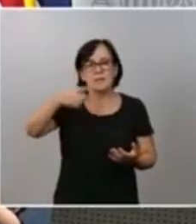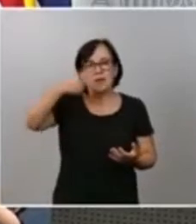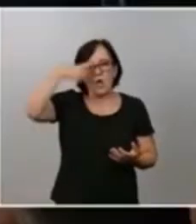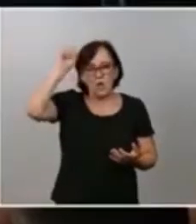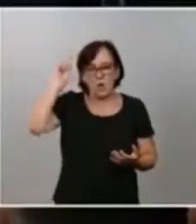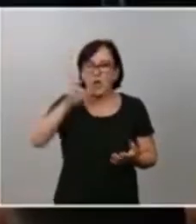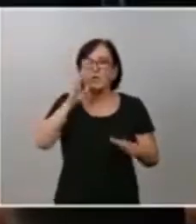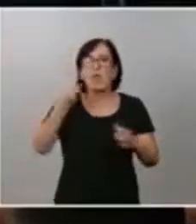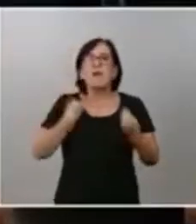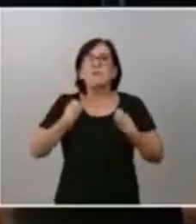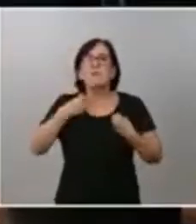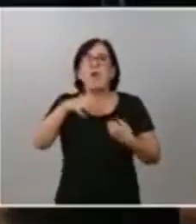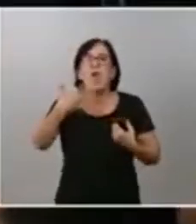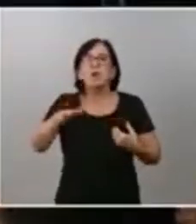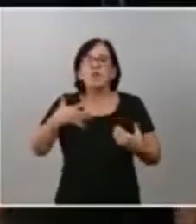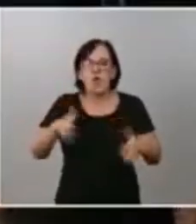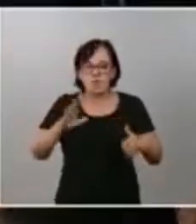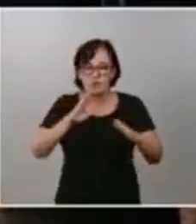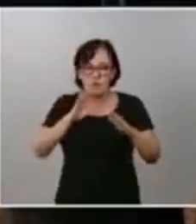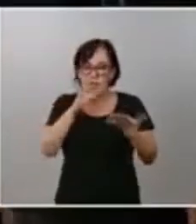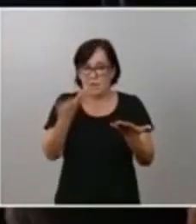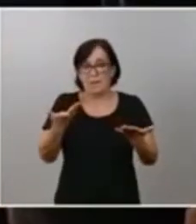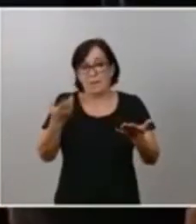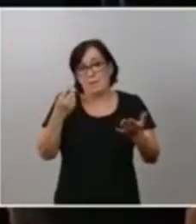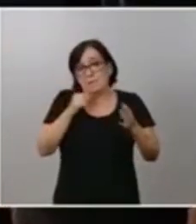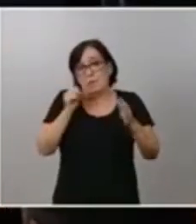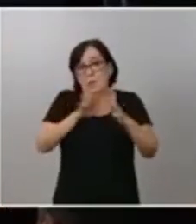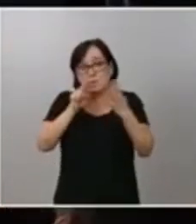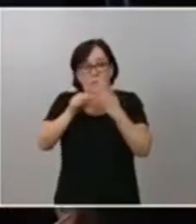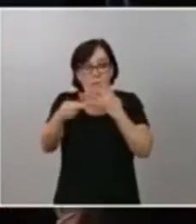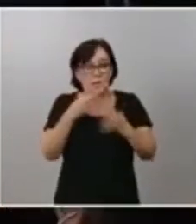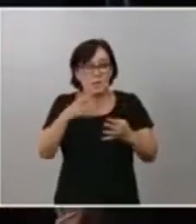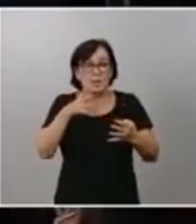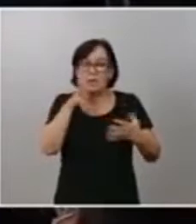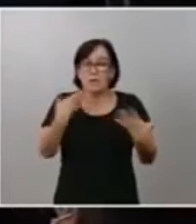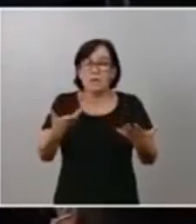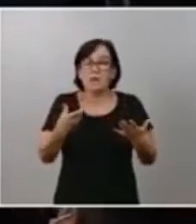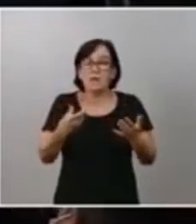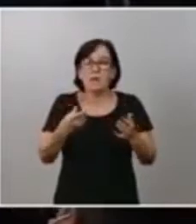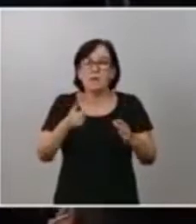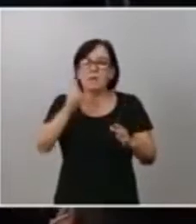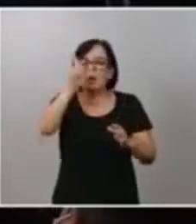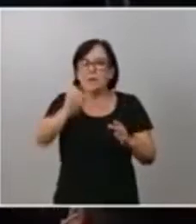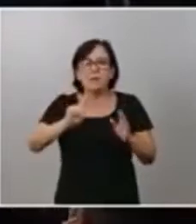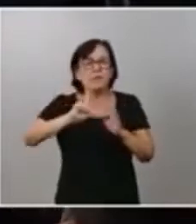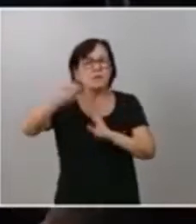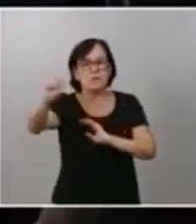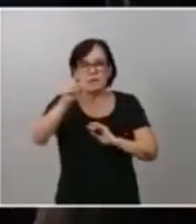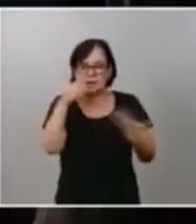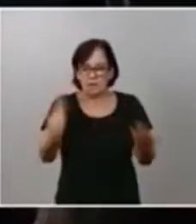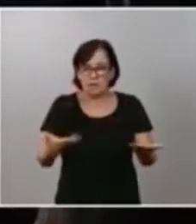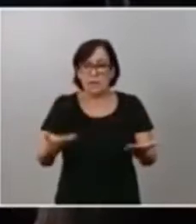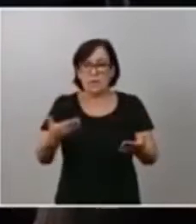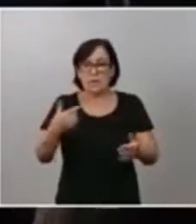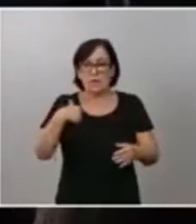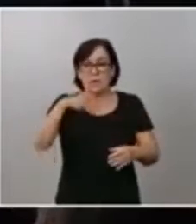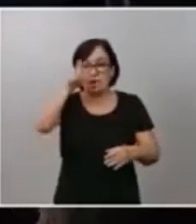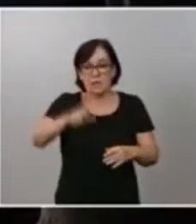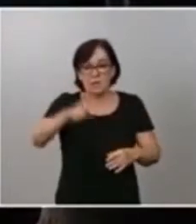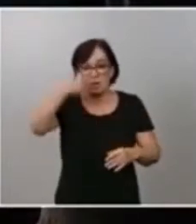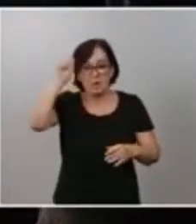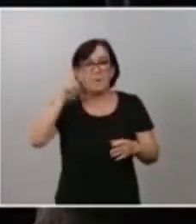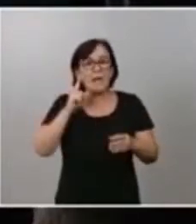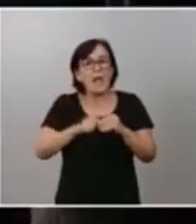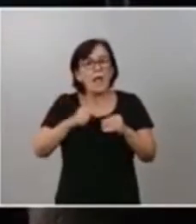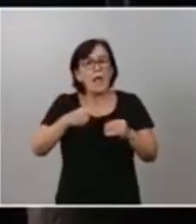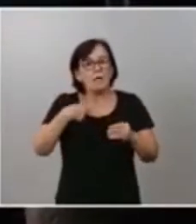transparencia. Y también quería saber si la salida ha sido acordada con Moncloa y contempla un compromiso del rey emérito para saldar cuentas con Hacienda que